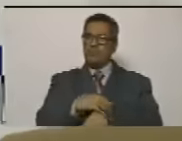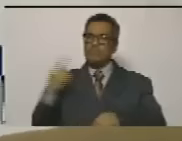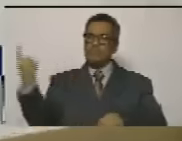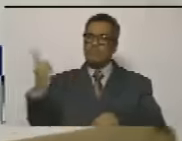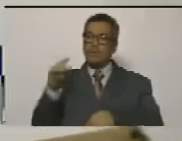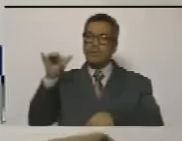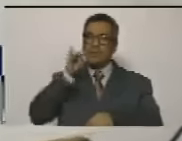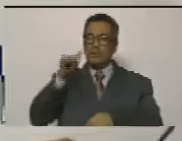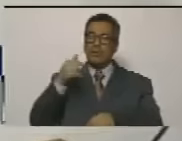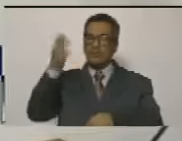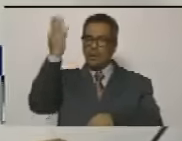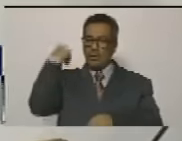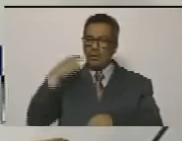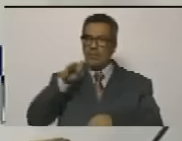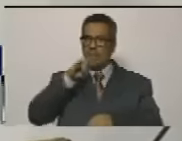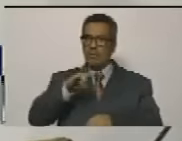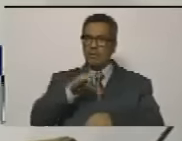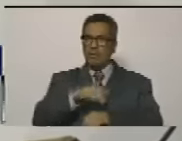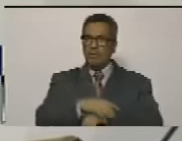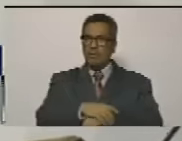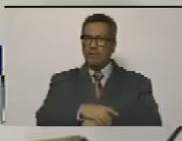denunciando desde el pasado día lunes